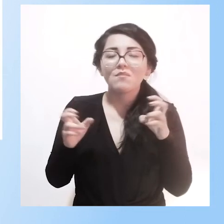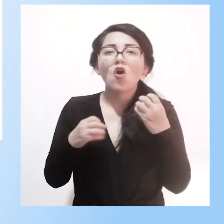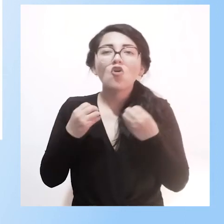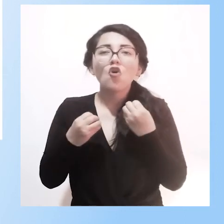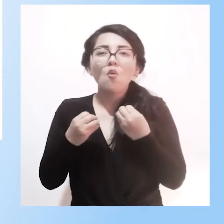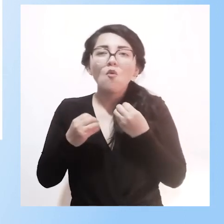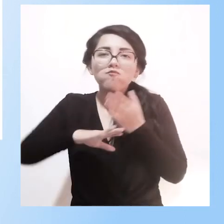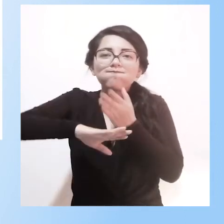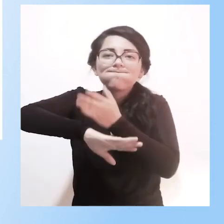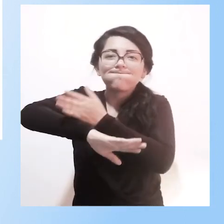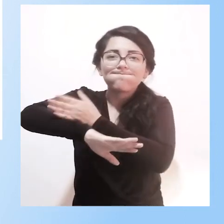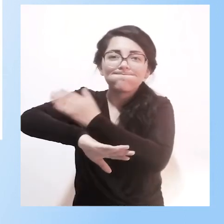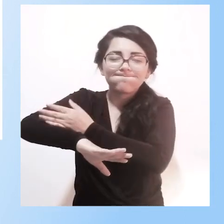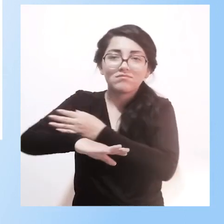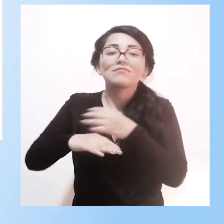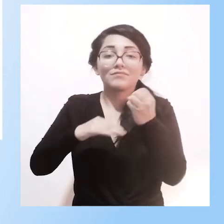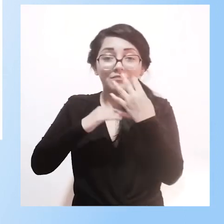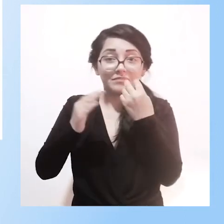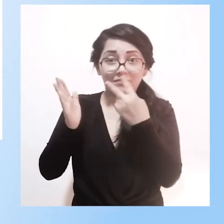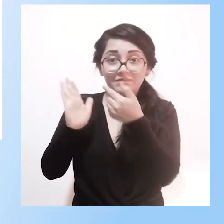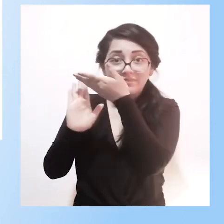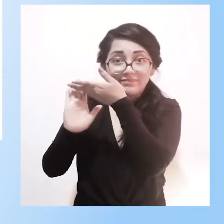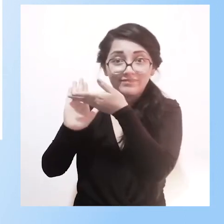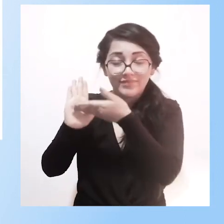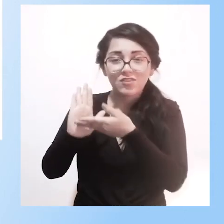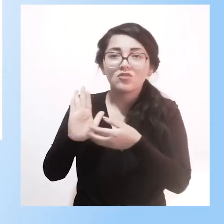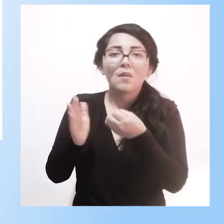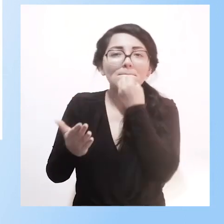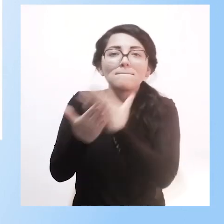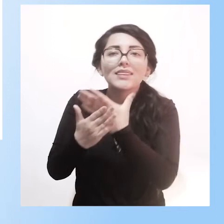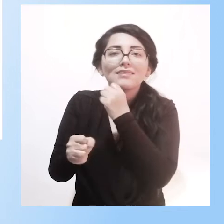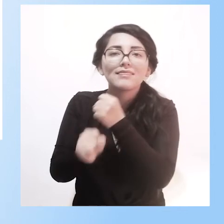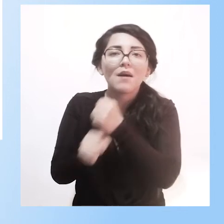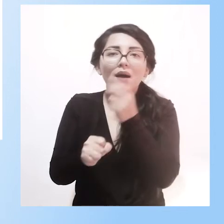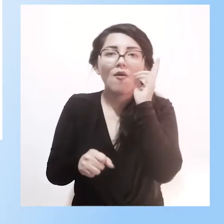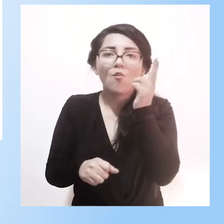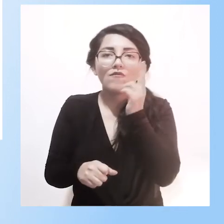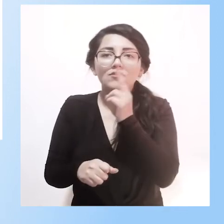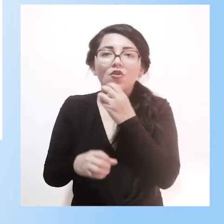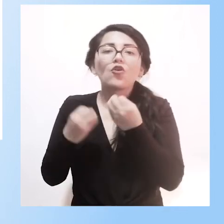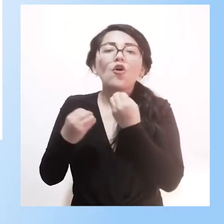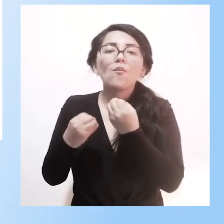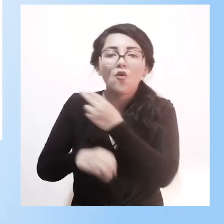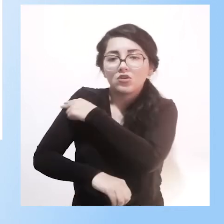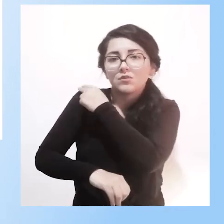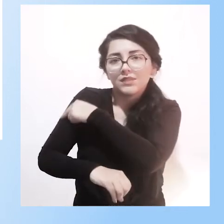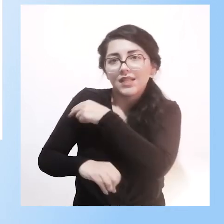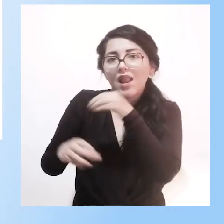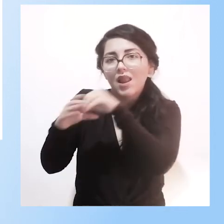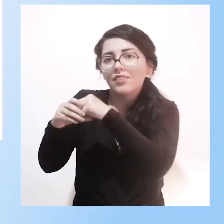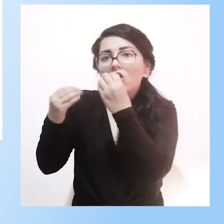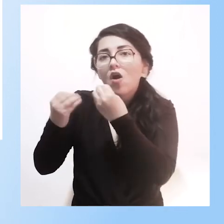son los ítems, indicadores de las buenas prácticas. Y las estamos utilizando